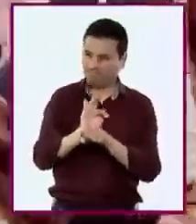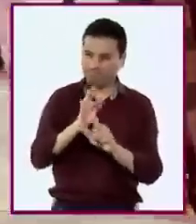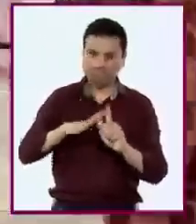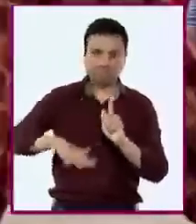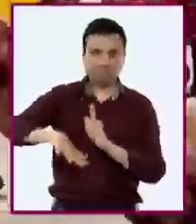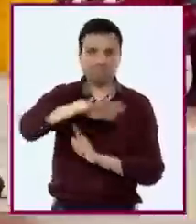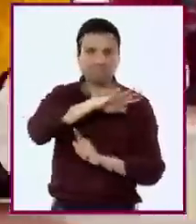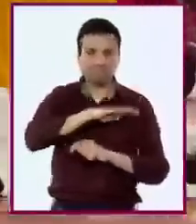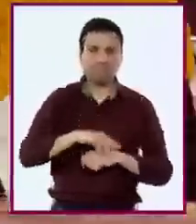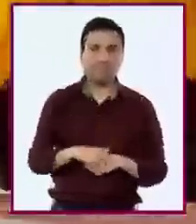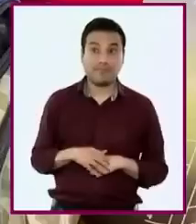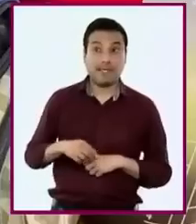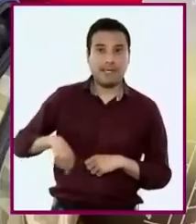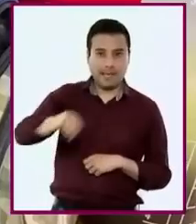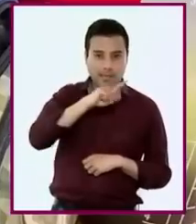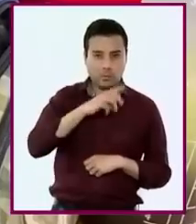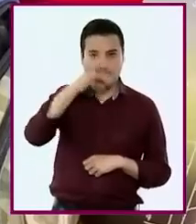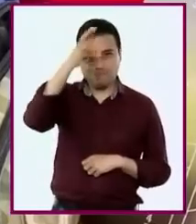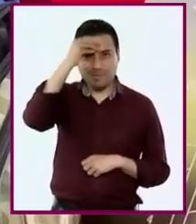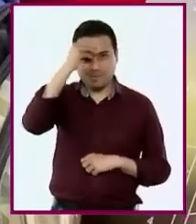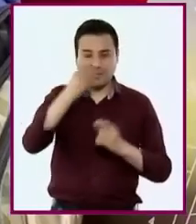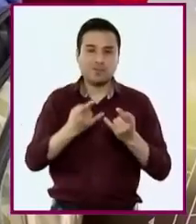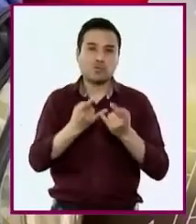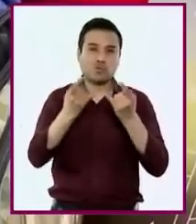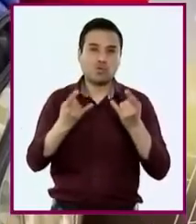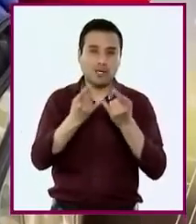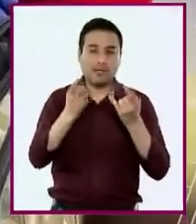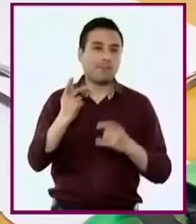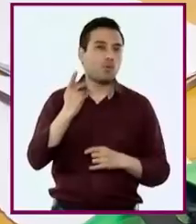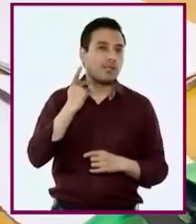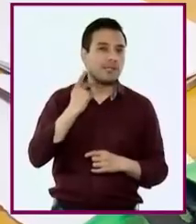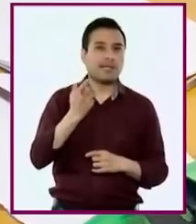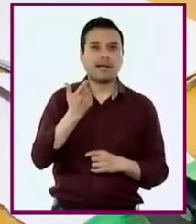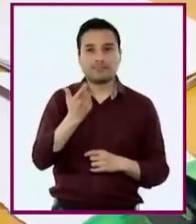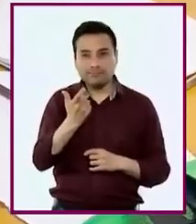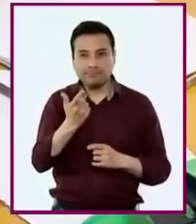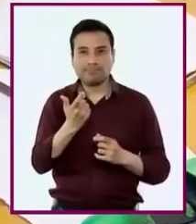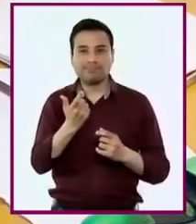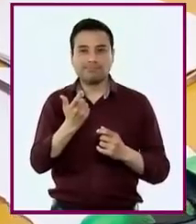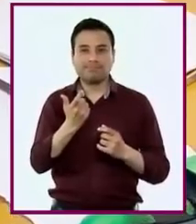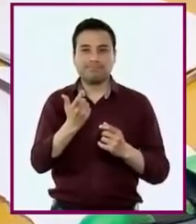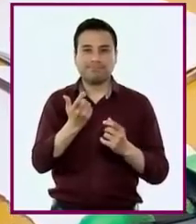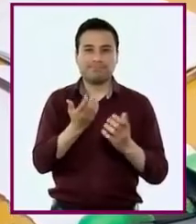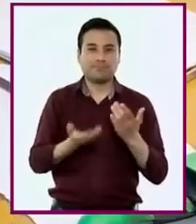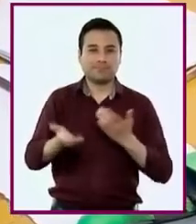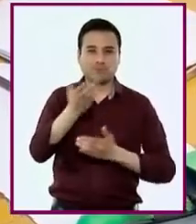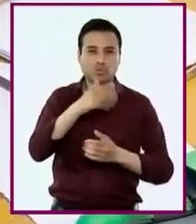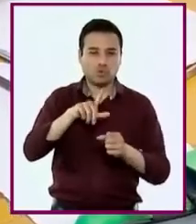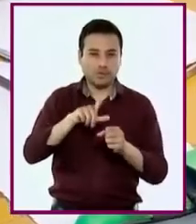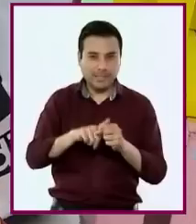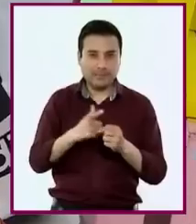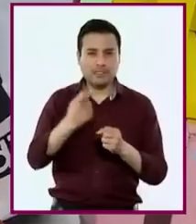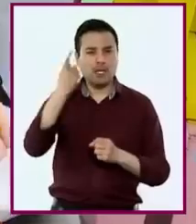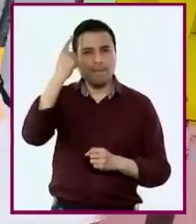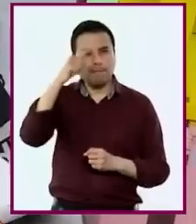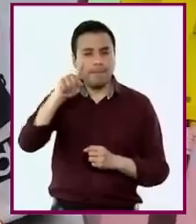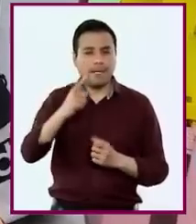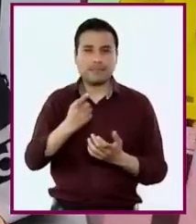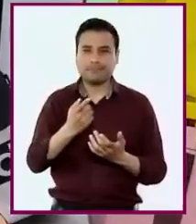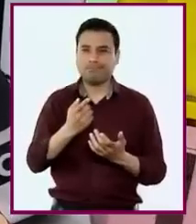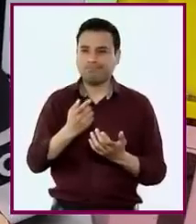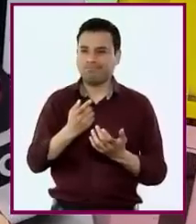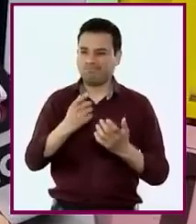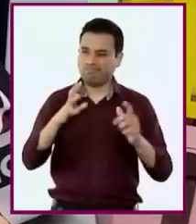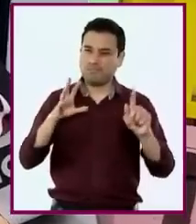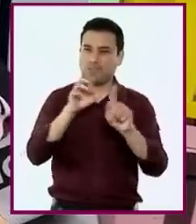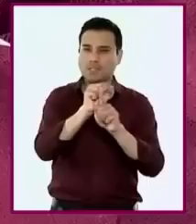valorar las transformaciones sociales, políticas, políticas económicas y culturales en la búsqueda de la libertad, la igualdad,